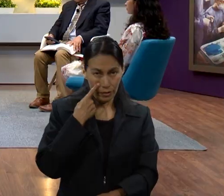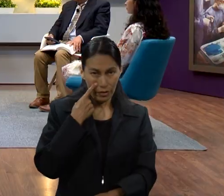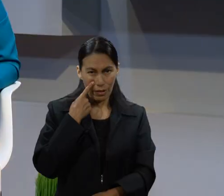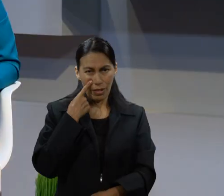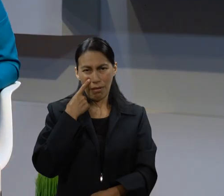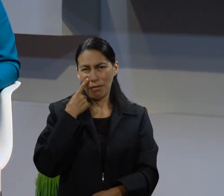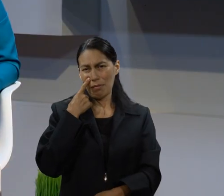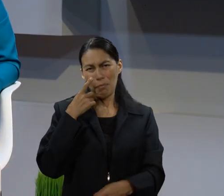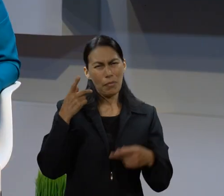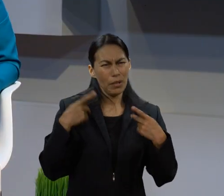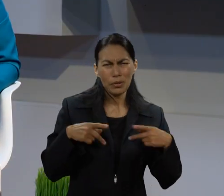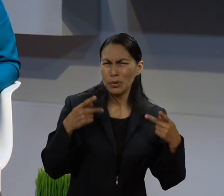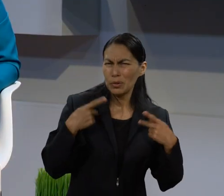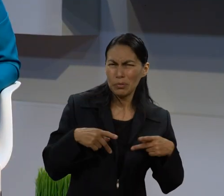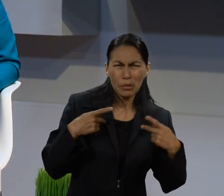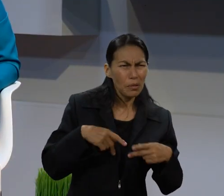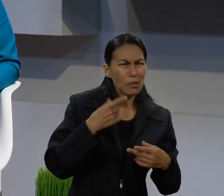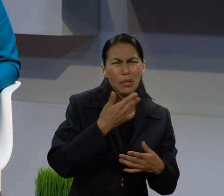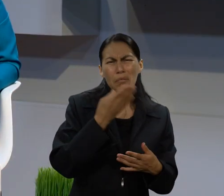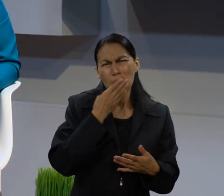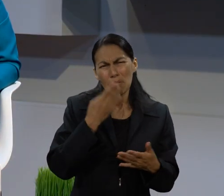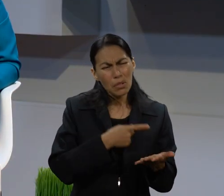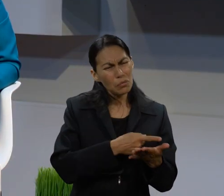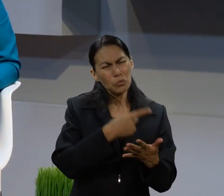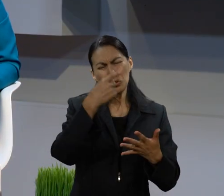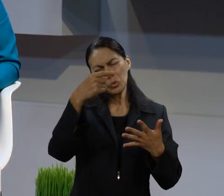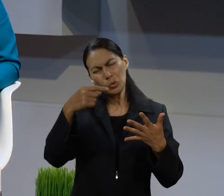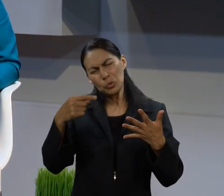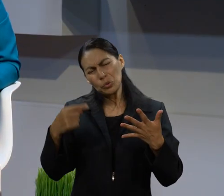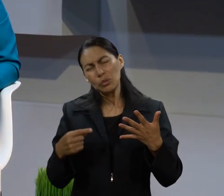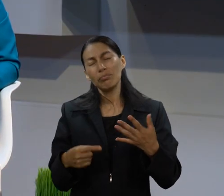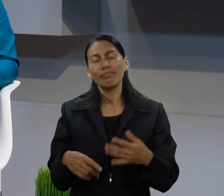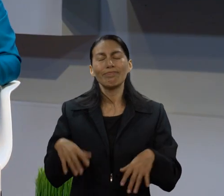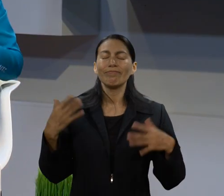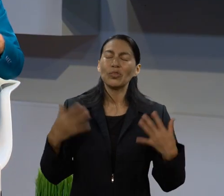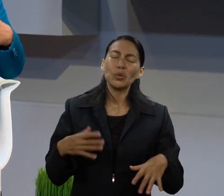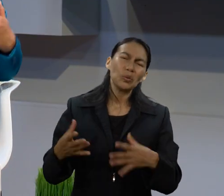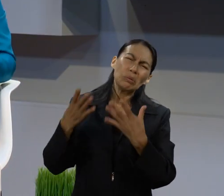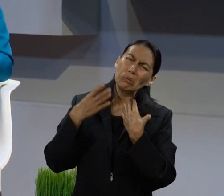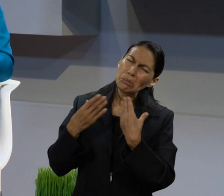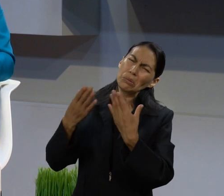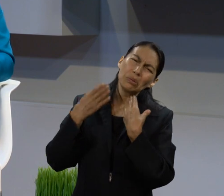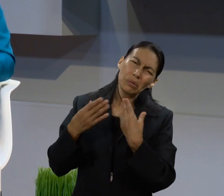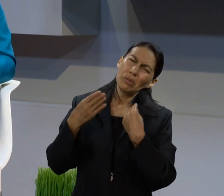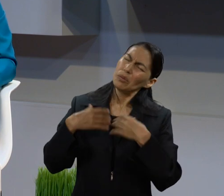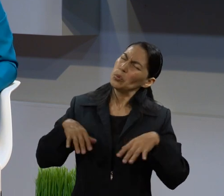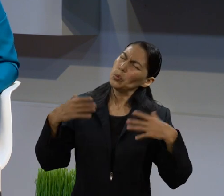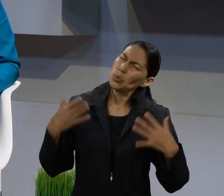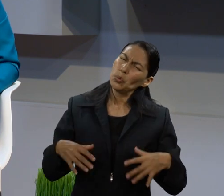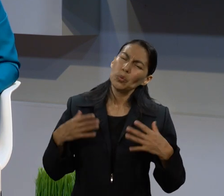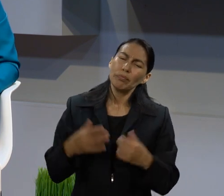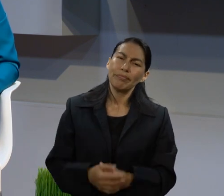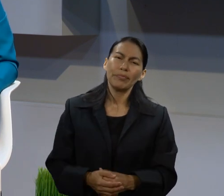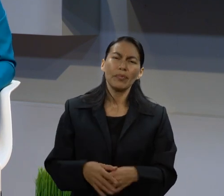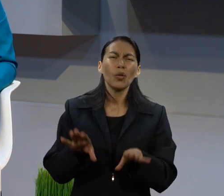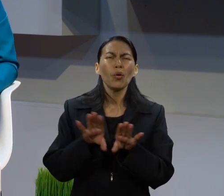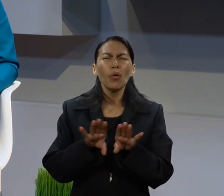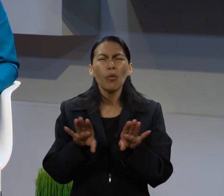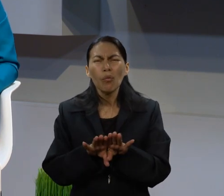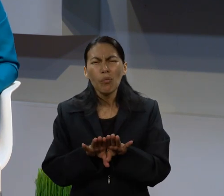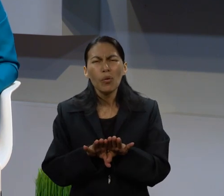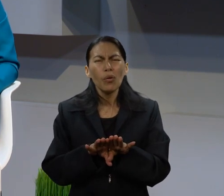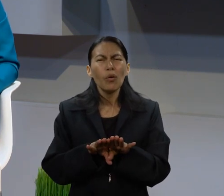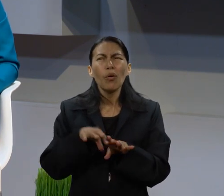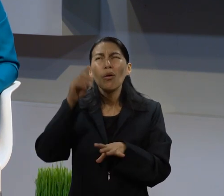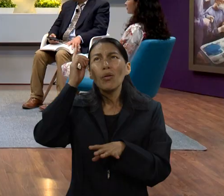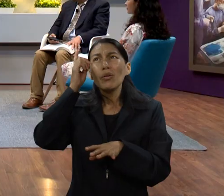cuenta, cada tema, cada personaje tiene un cúmulo de enseñanzas y sobre